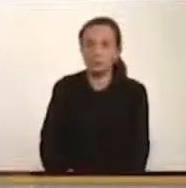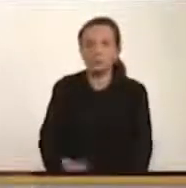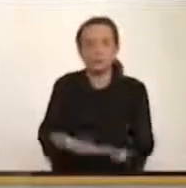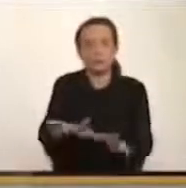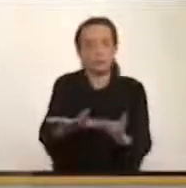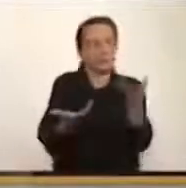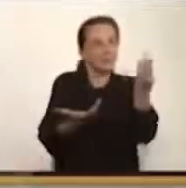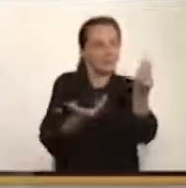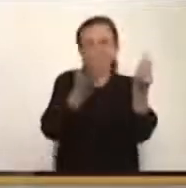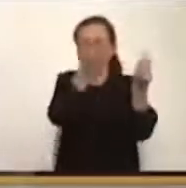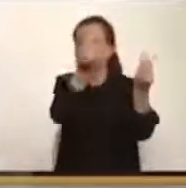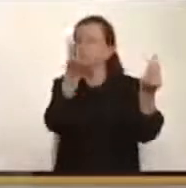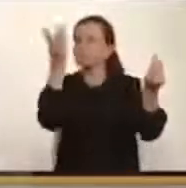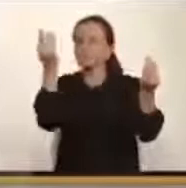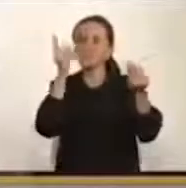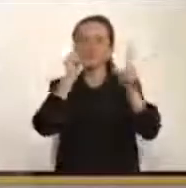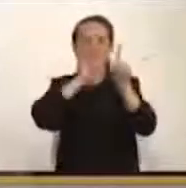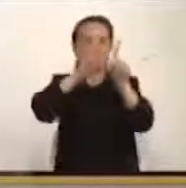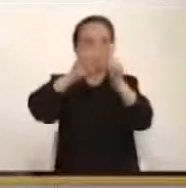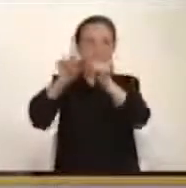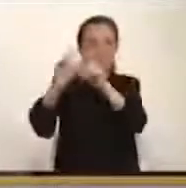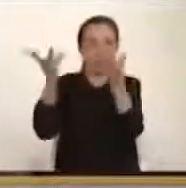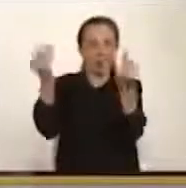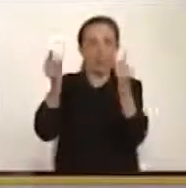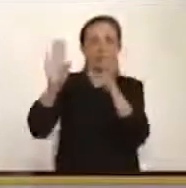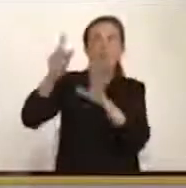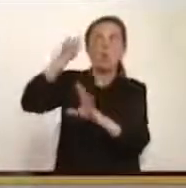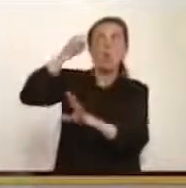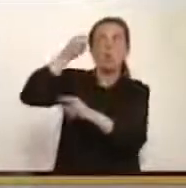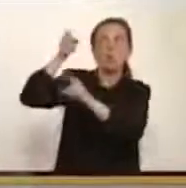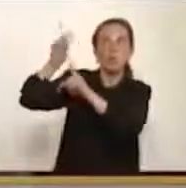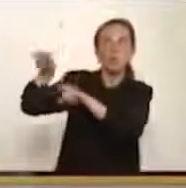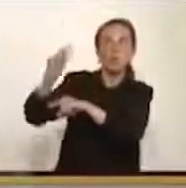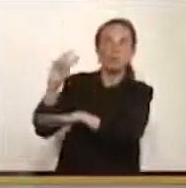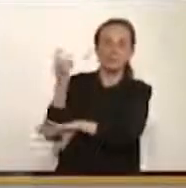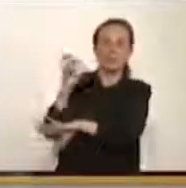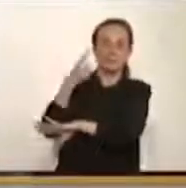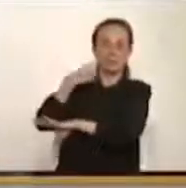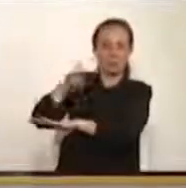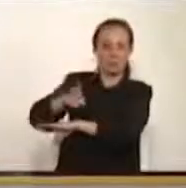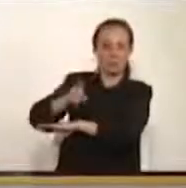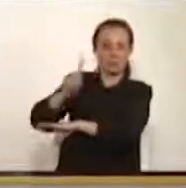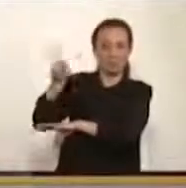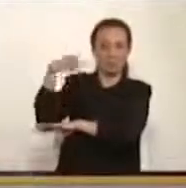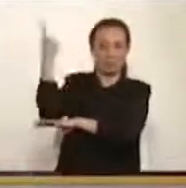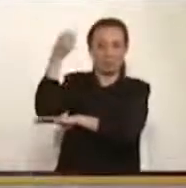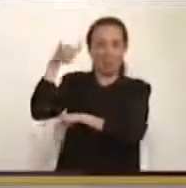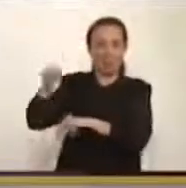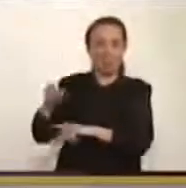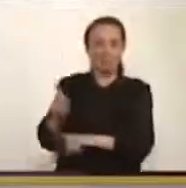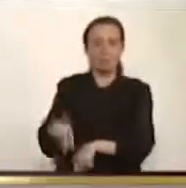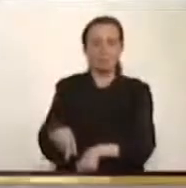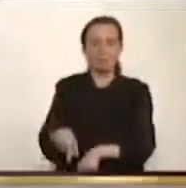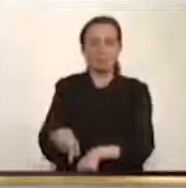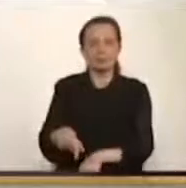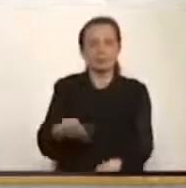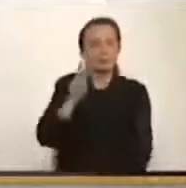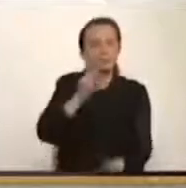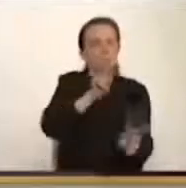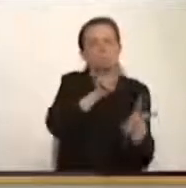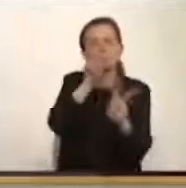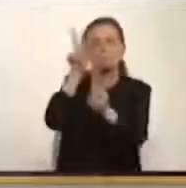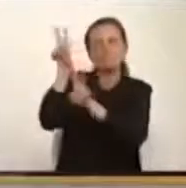diferentes bancadas, con el gobierno, con el fiscal general, para que por lo menos consideremos la